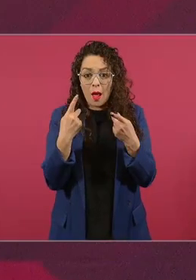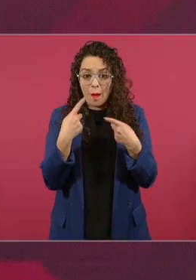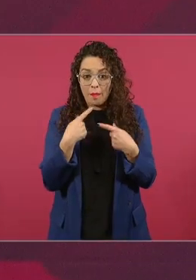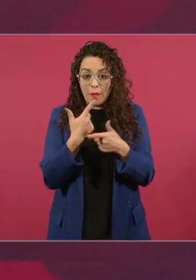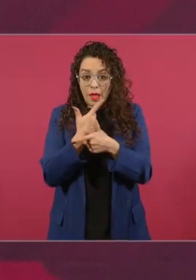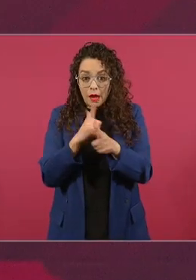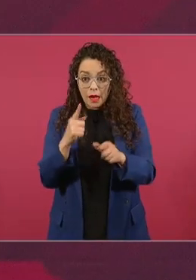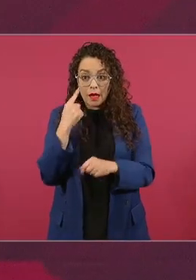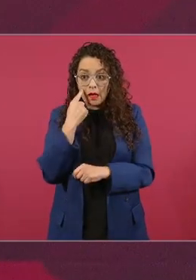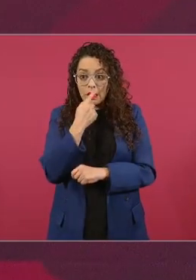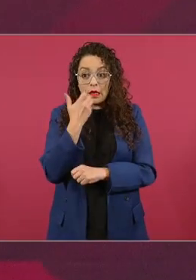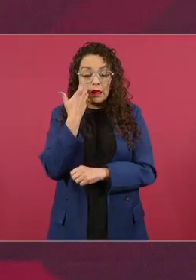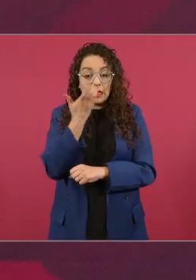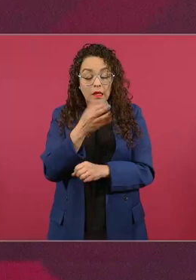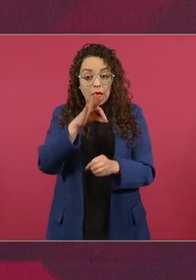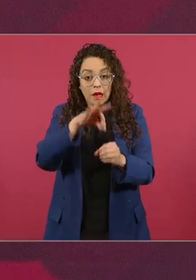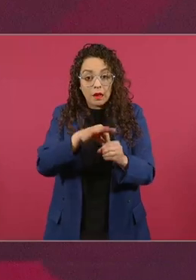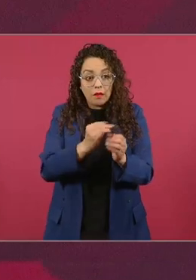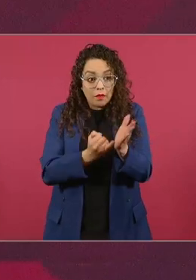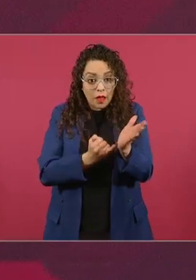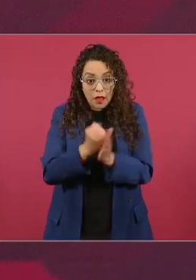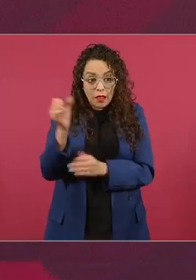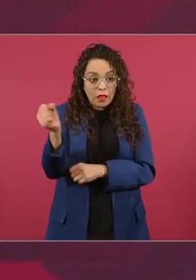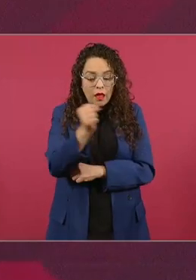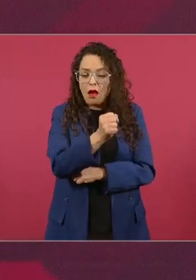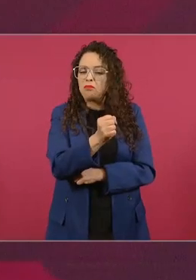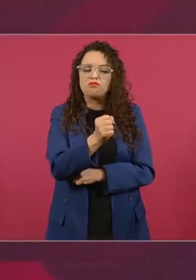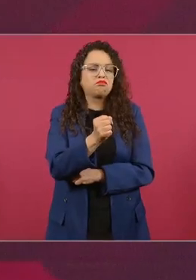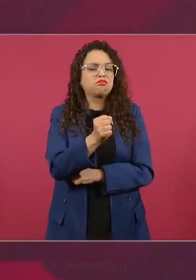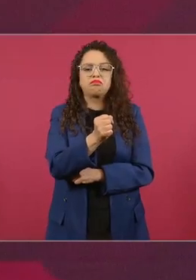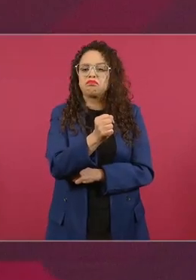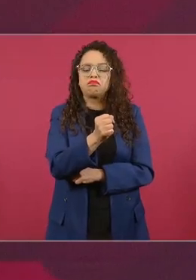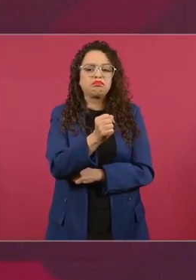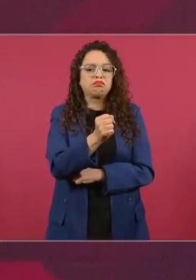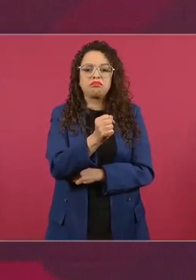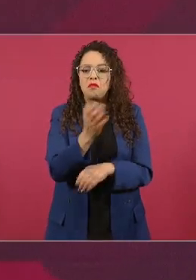le atribuyen al presidente